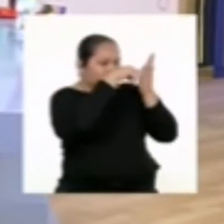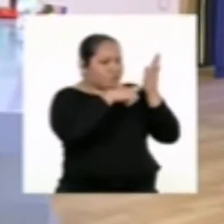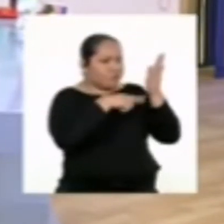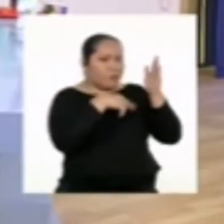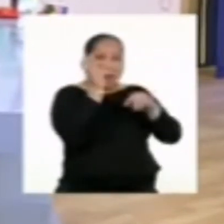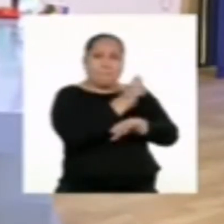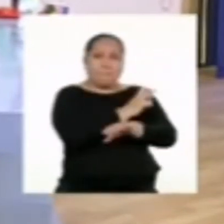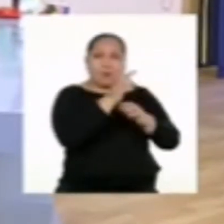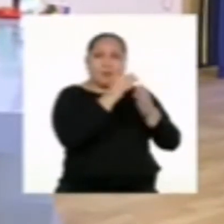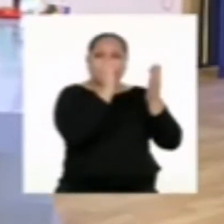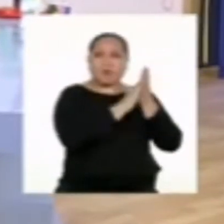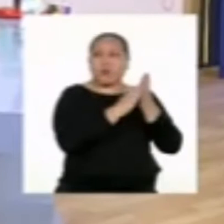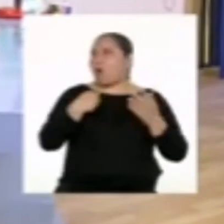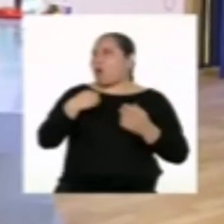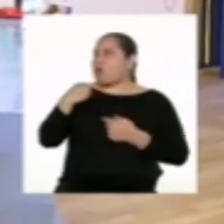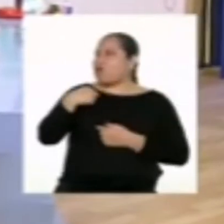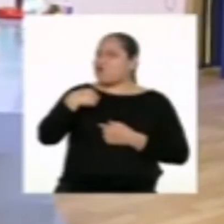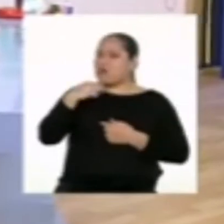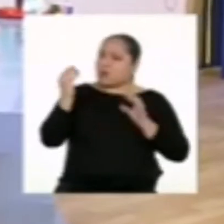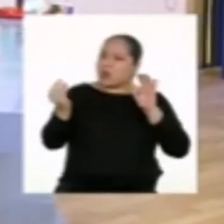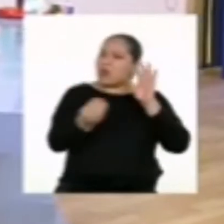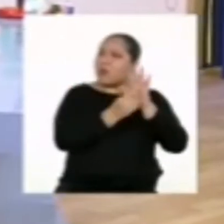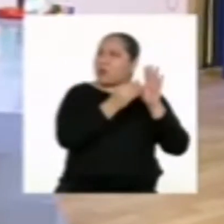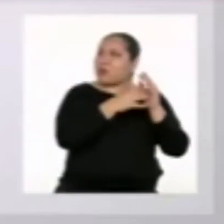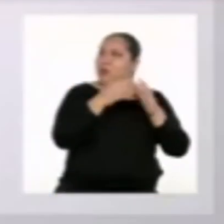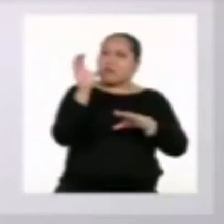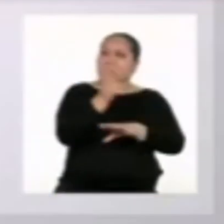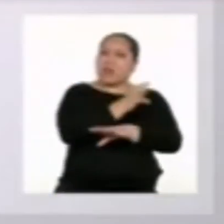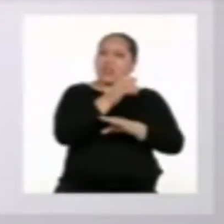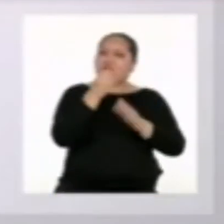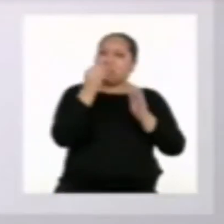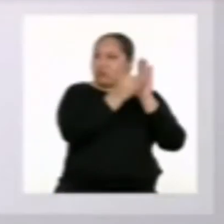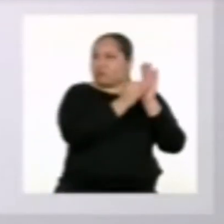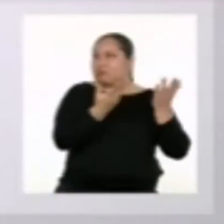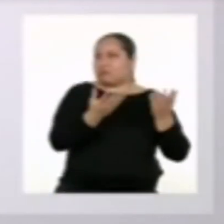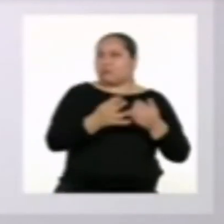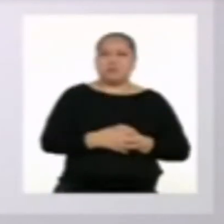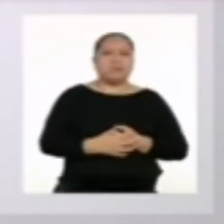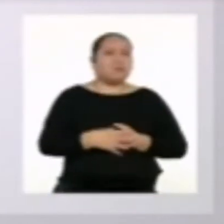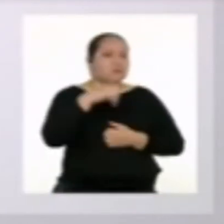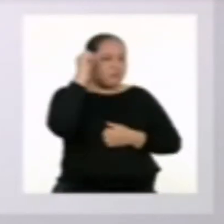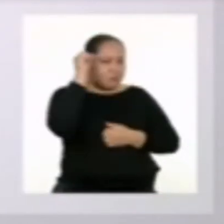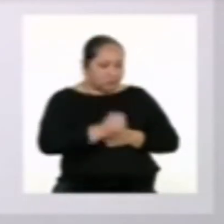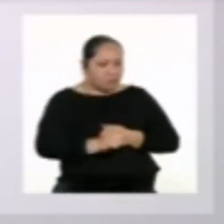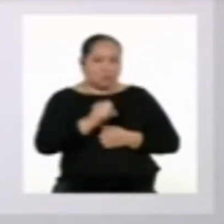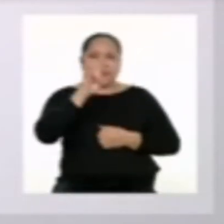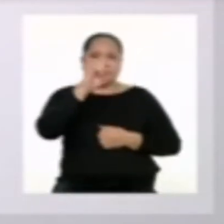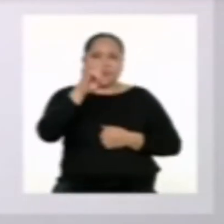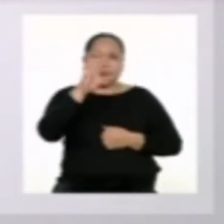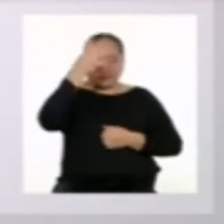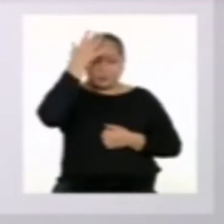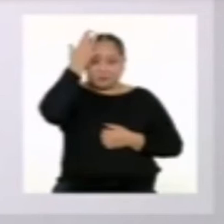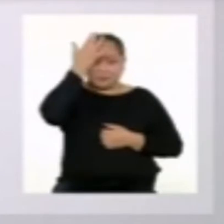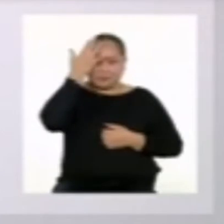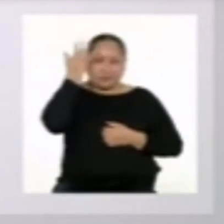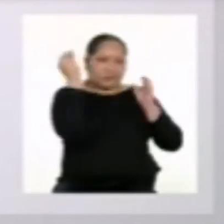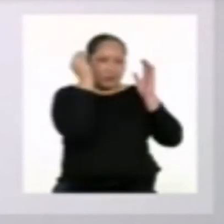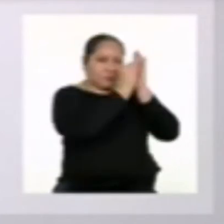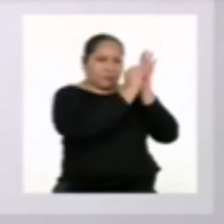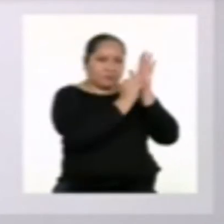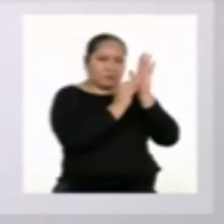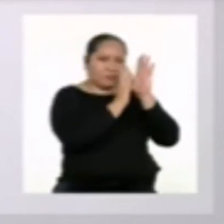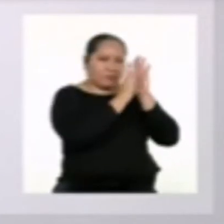poesía, o como yo, con la letra de una canción. Por supuesto, utilicen su creatividad y